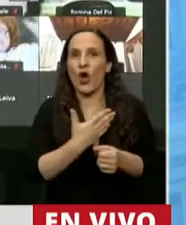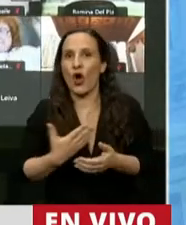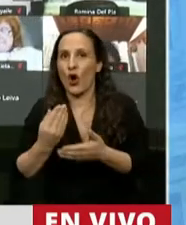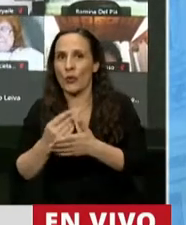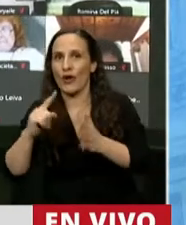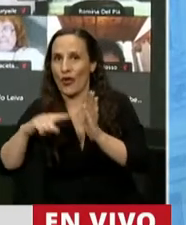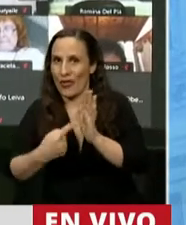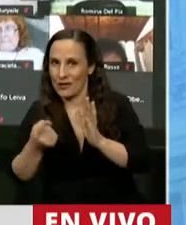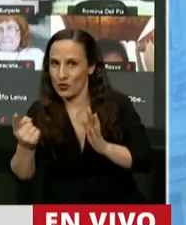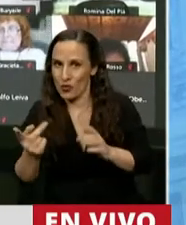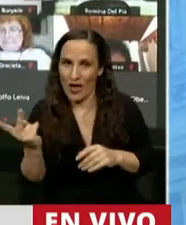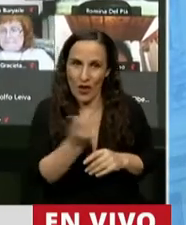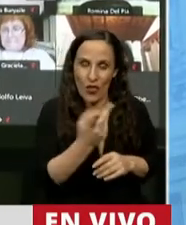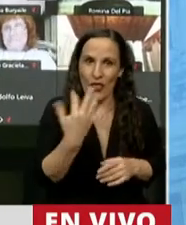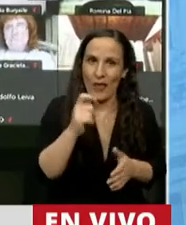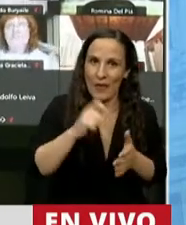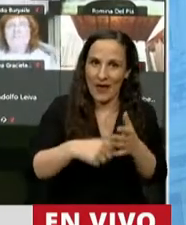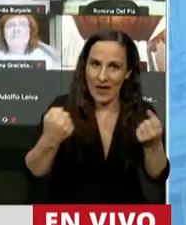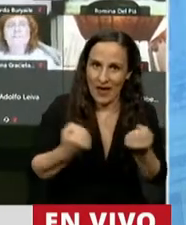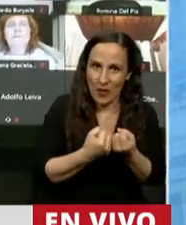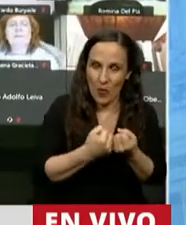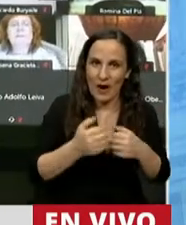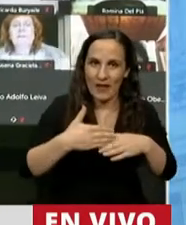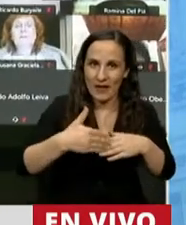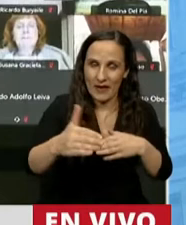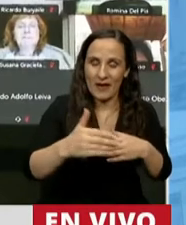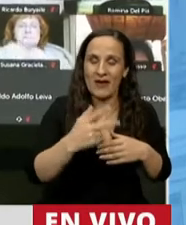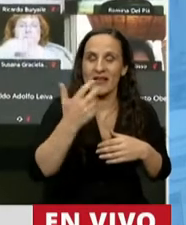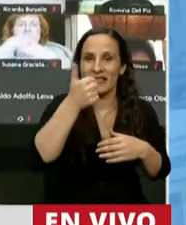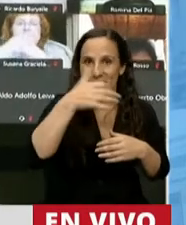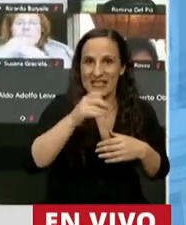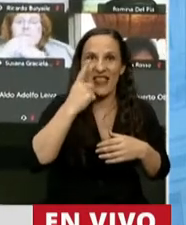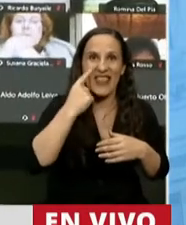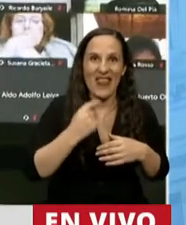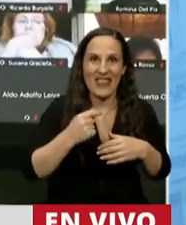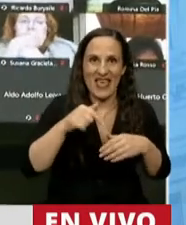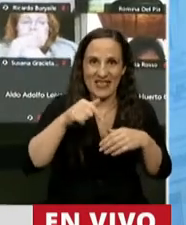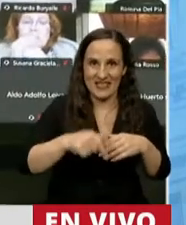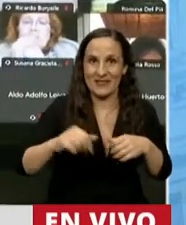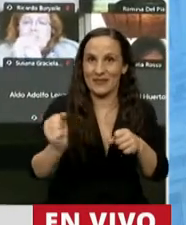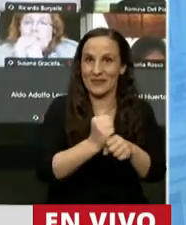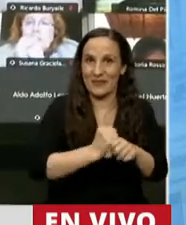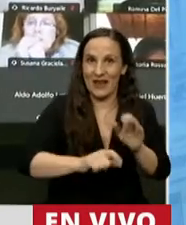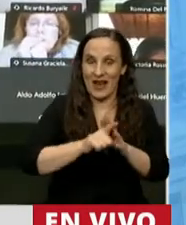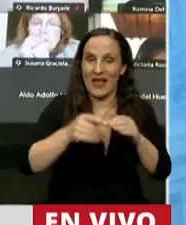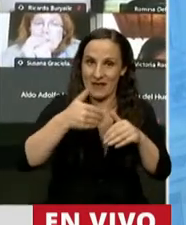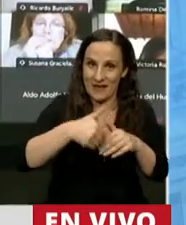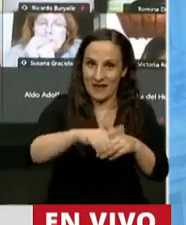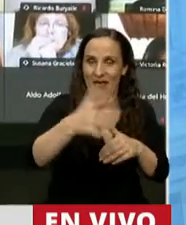la Ciudad Autónoma de Buenos Aires en un plazo de 60 días corridos, contados a partir de la sanción de la presente.